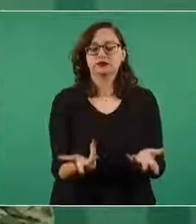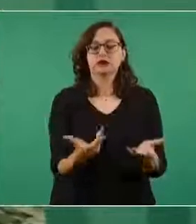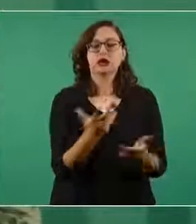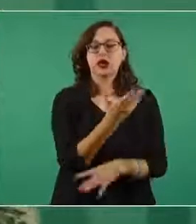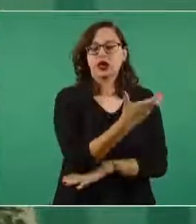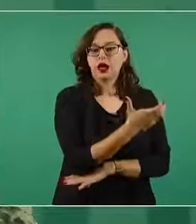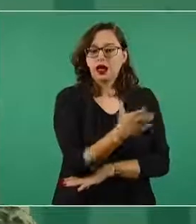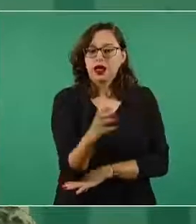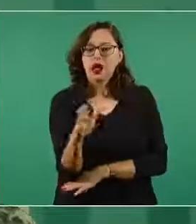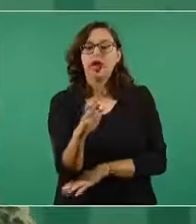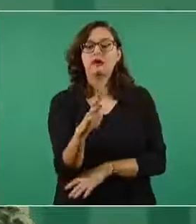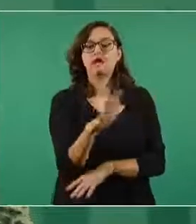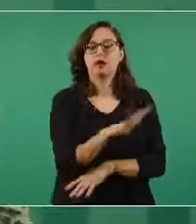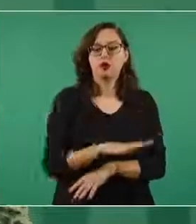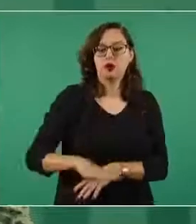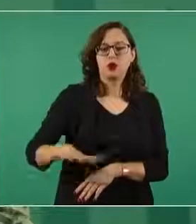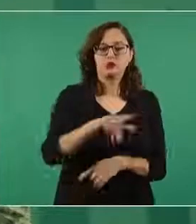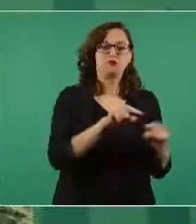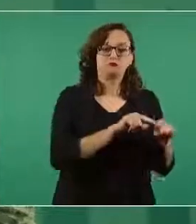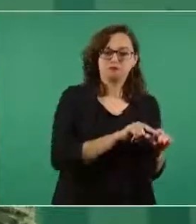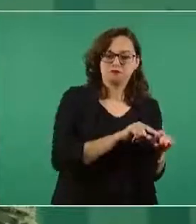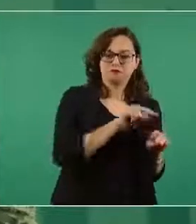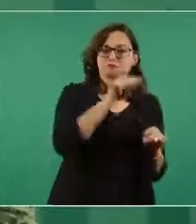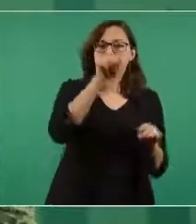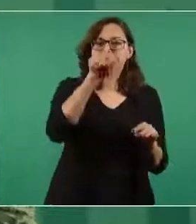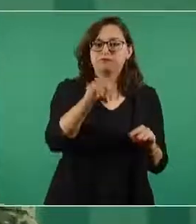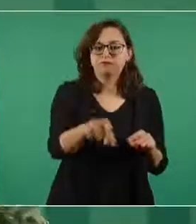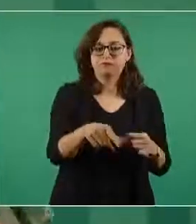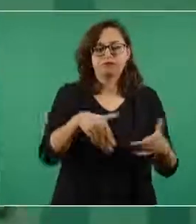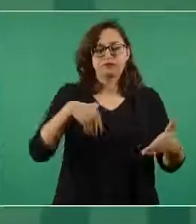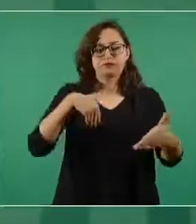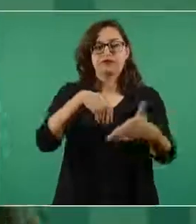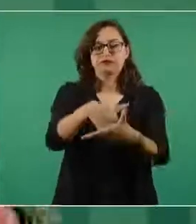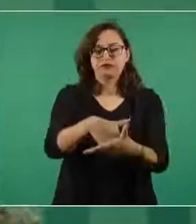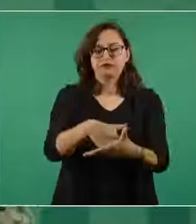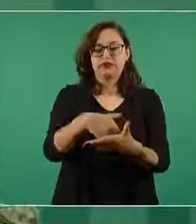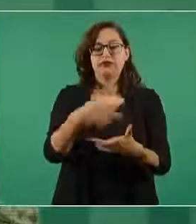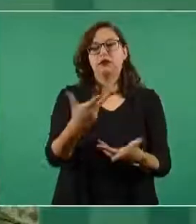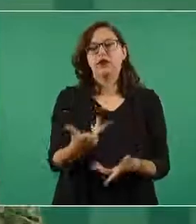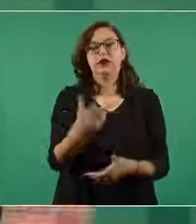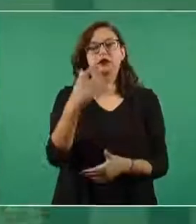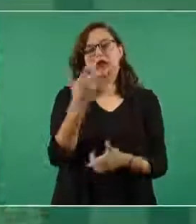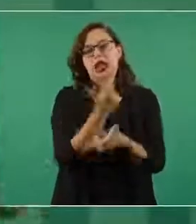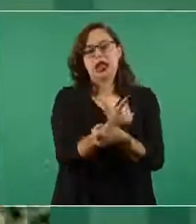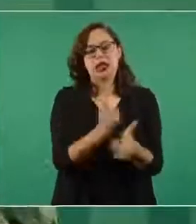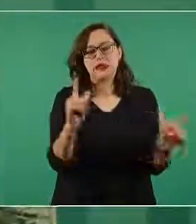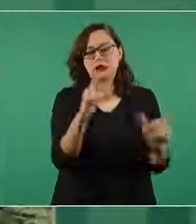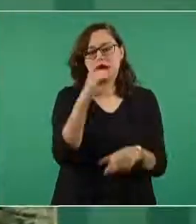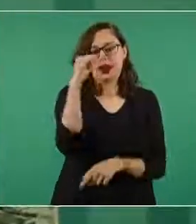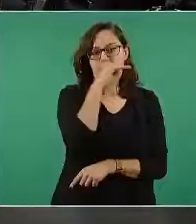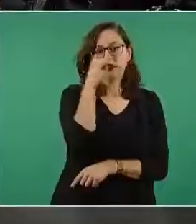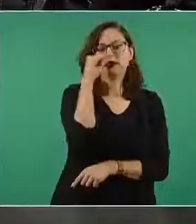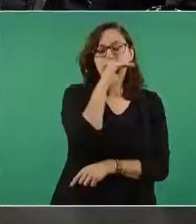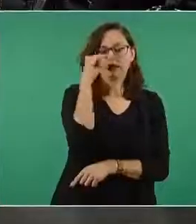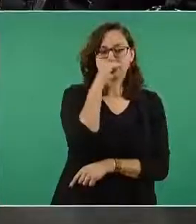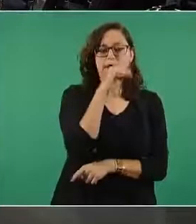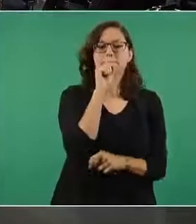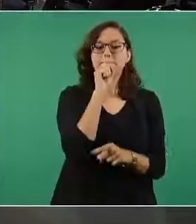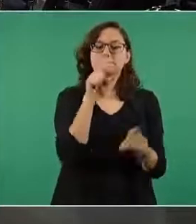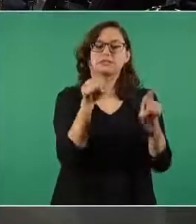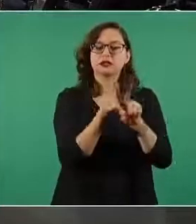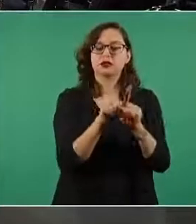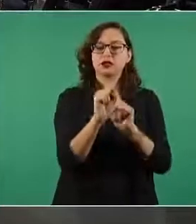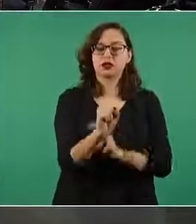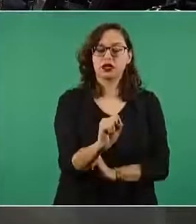sembradeos y zonas ejidales directamente hasta la terminal de pasajeros esa será sin costo alguno está a cargo también de la Secretaría de